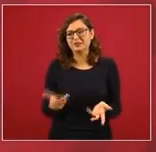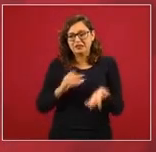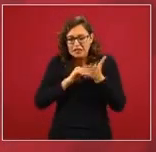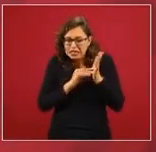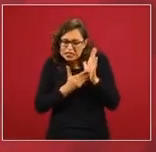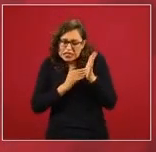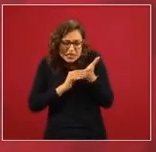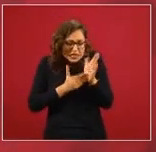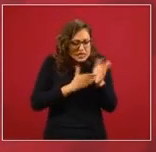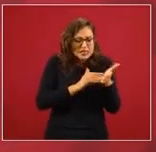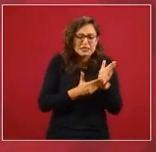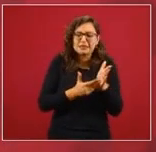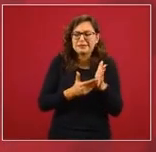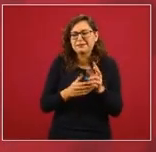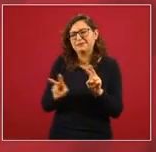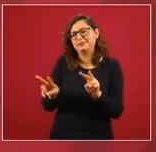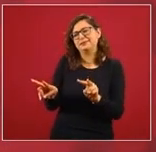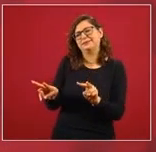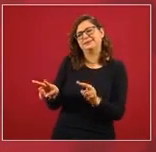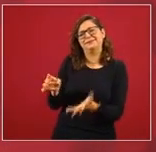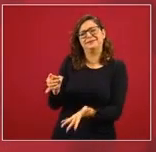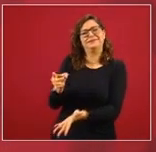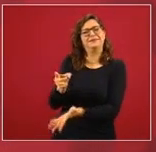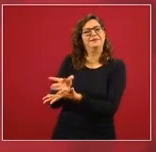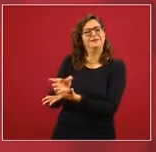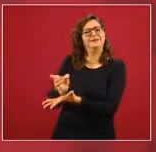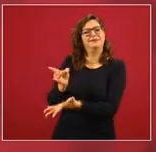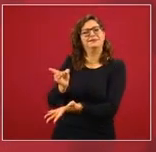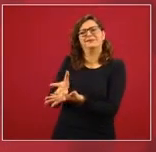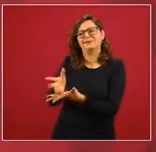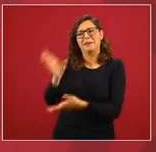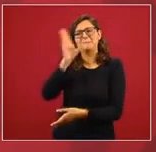son indebidas.